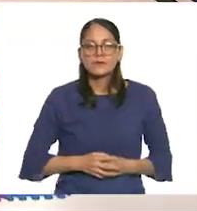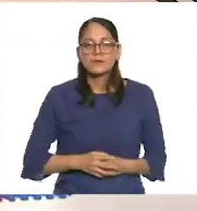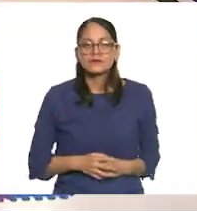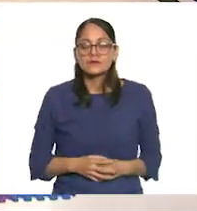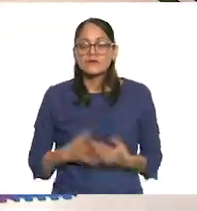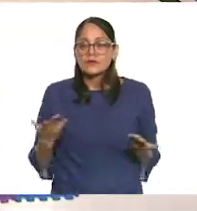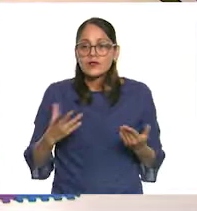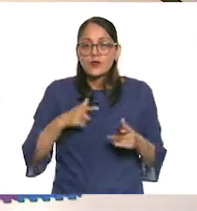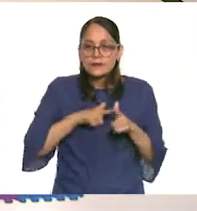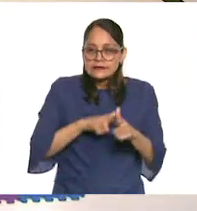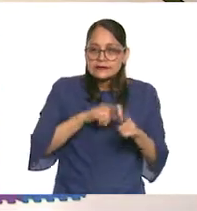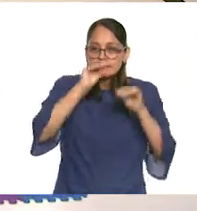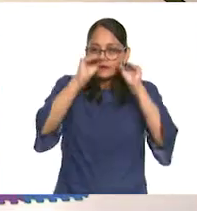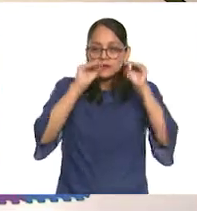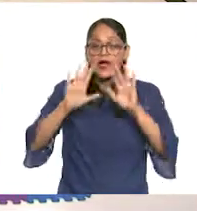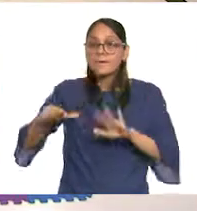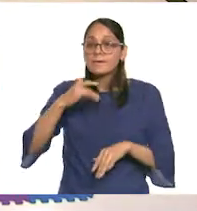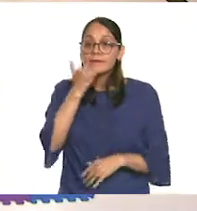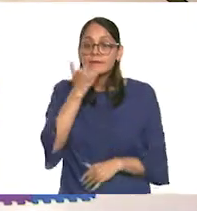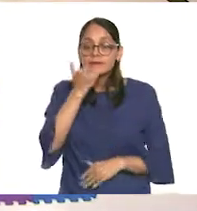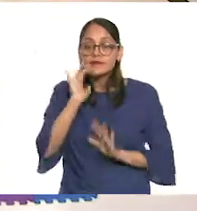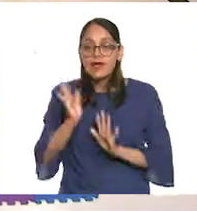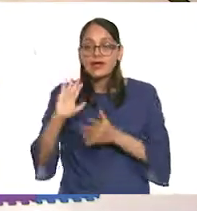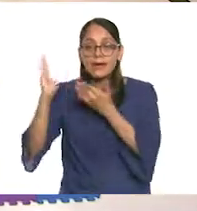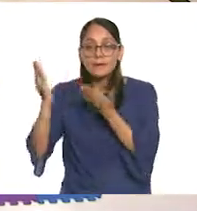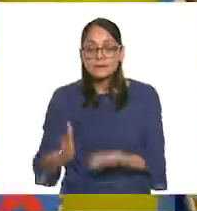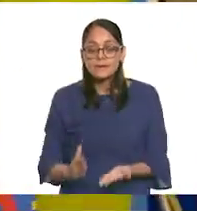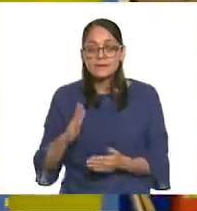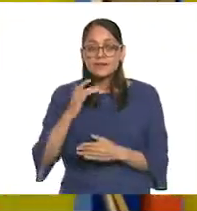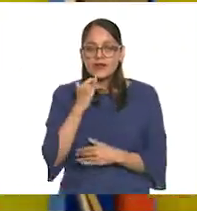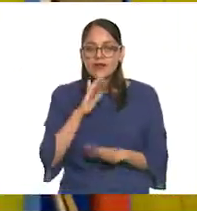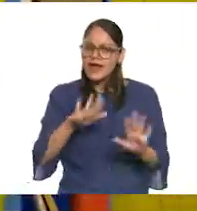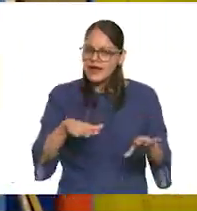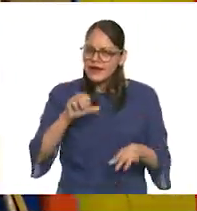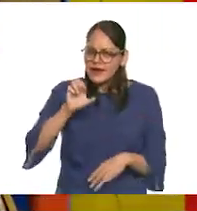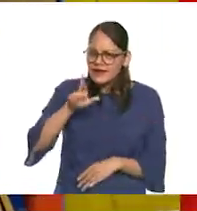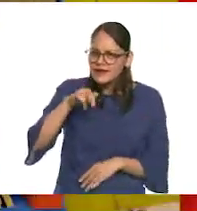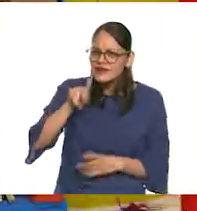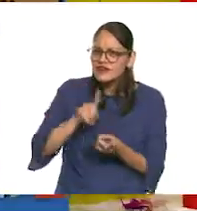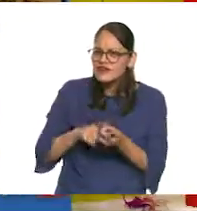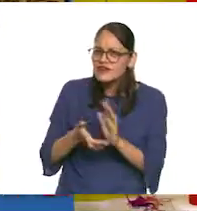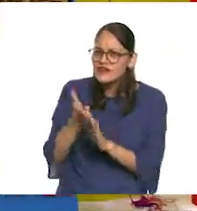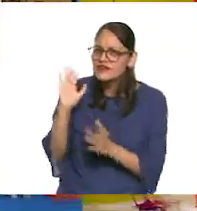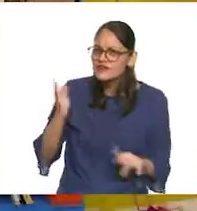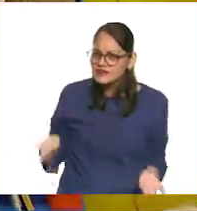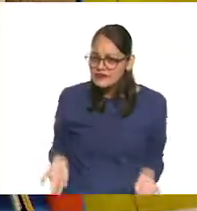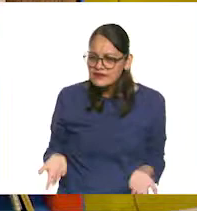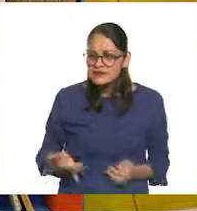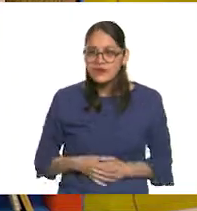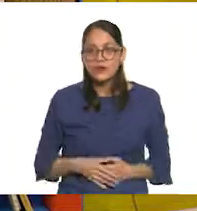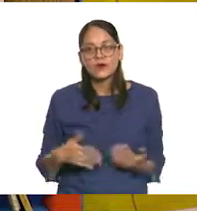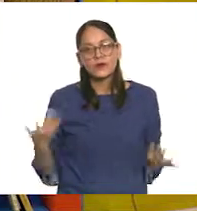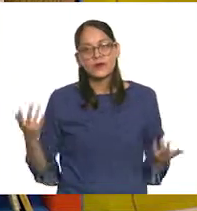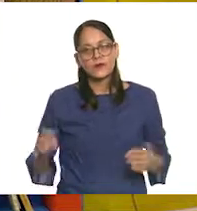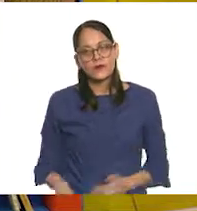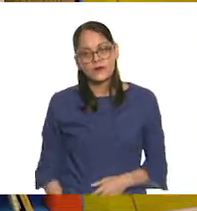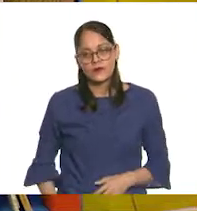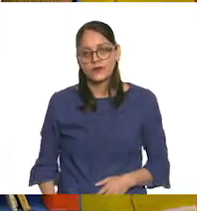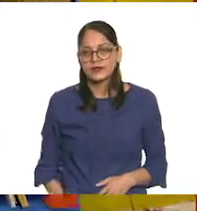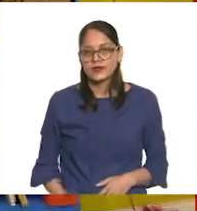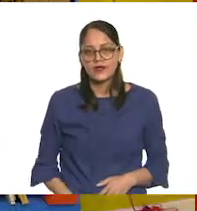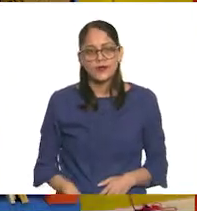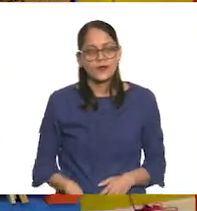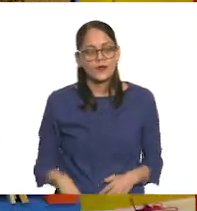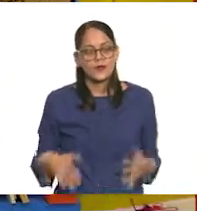Voy a seguir avanzando mientras... Ay, perdón, ya vine, ya vine, maestra. Ya, perdón, Yvonne. Erick, ¿dónde estabas? ¡Ay! ¡Uf! Espérame tantito.